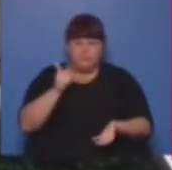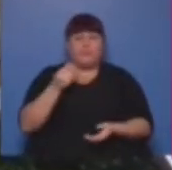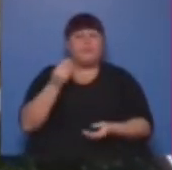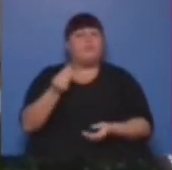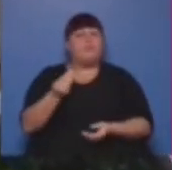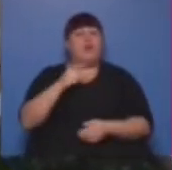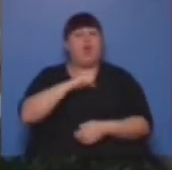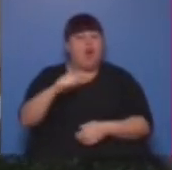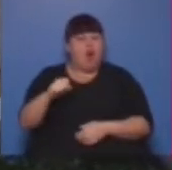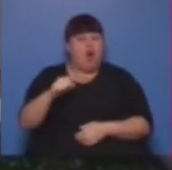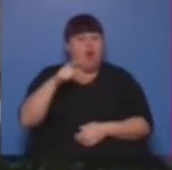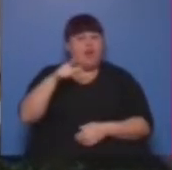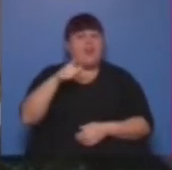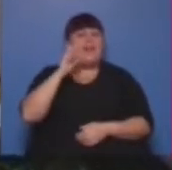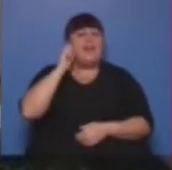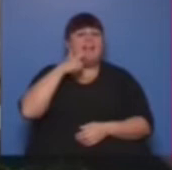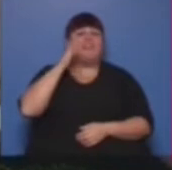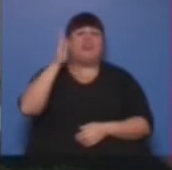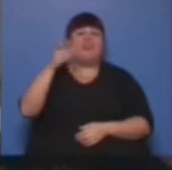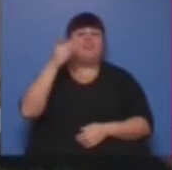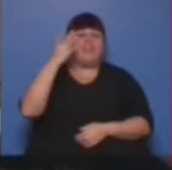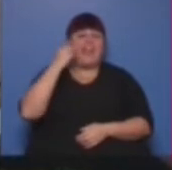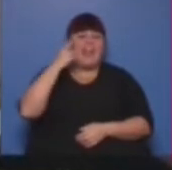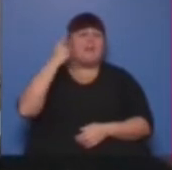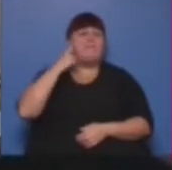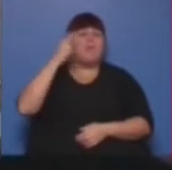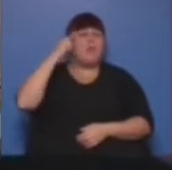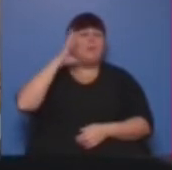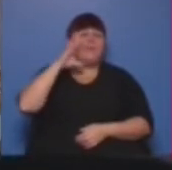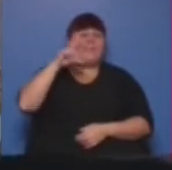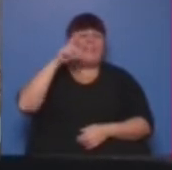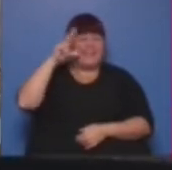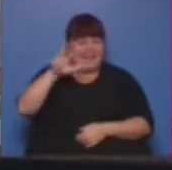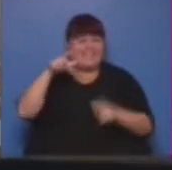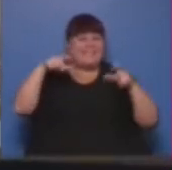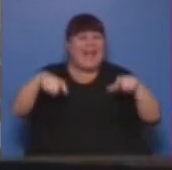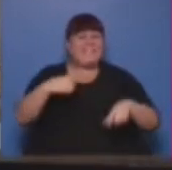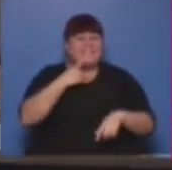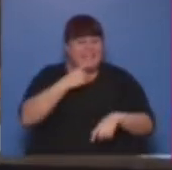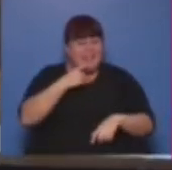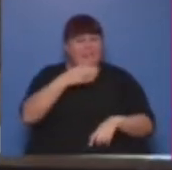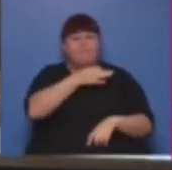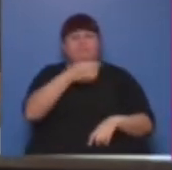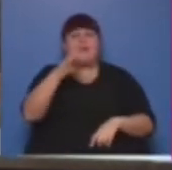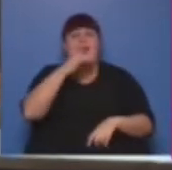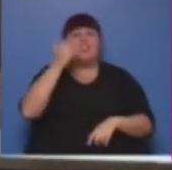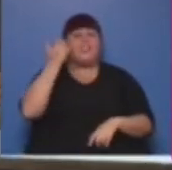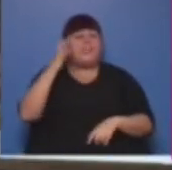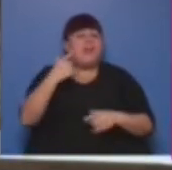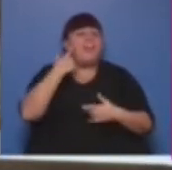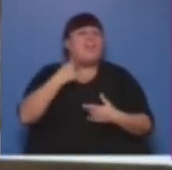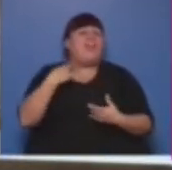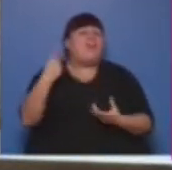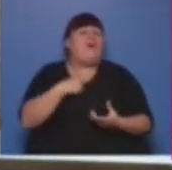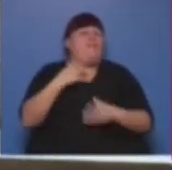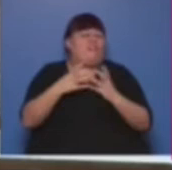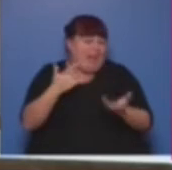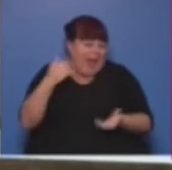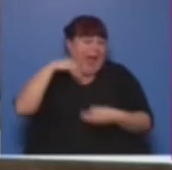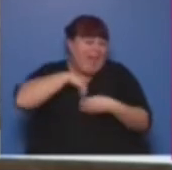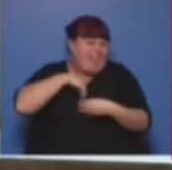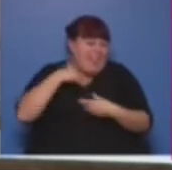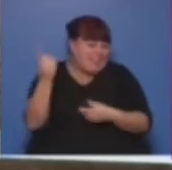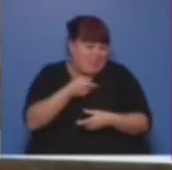porque por un golazo que Grillo le hizo a los ingleses en el 53, cancha de River, bueno, cada 14 de mayo se celebra nuestro día, el del futbolista, ¿a qué no tiene?